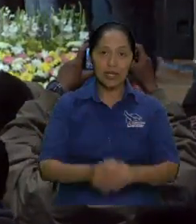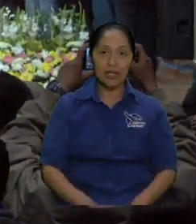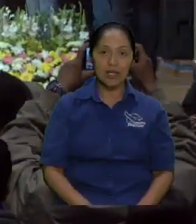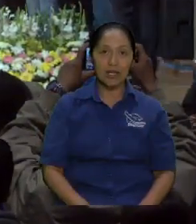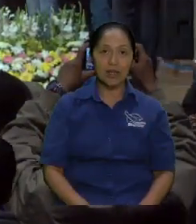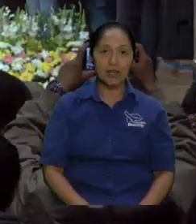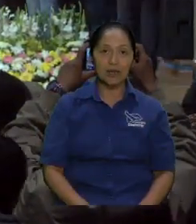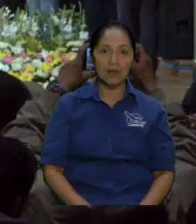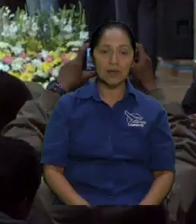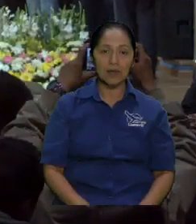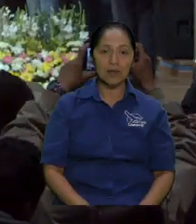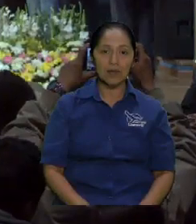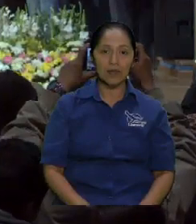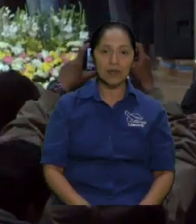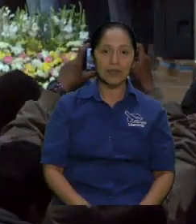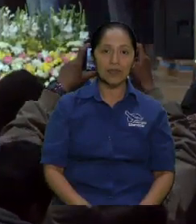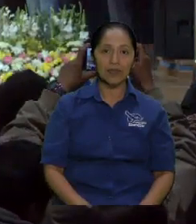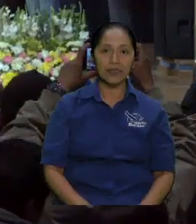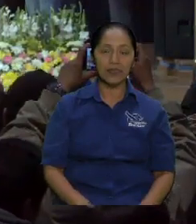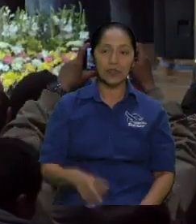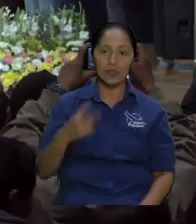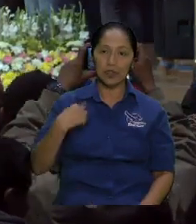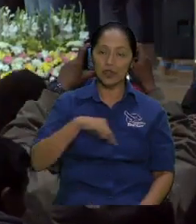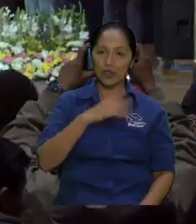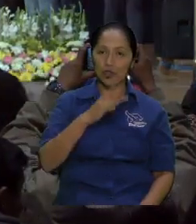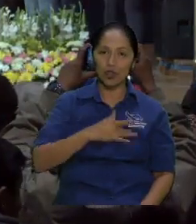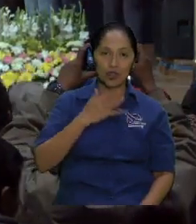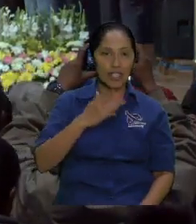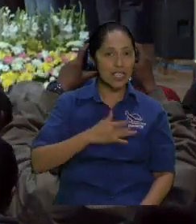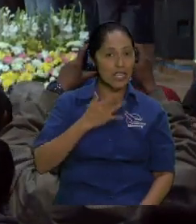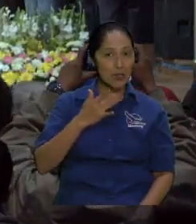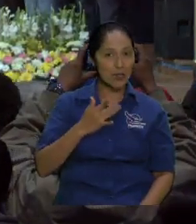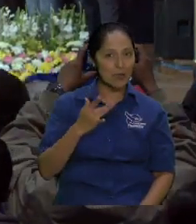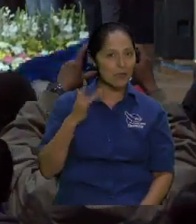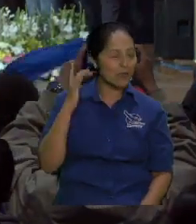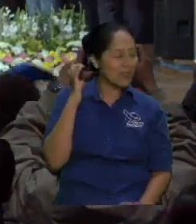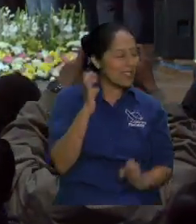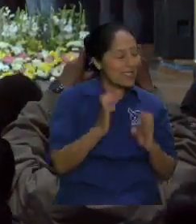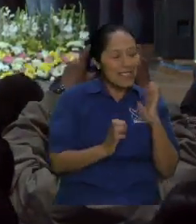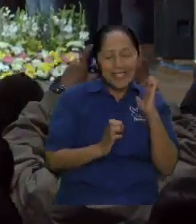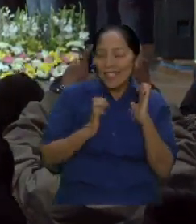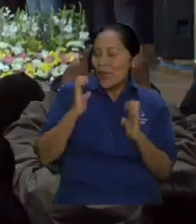la cosa es bien emocionante yo te lo digo por experiencia